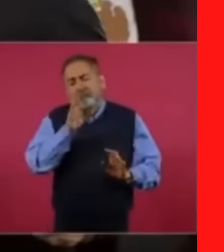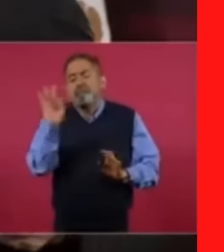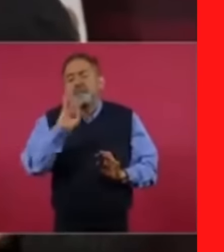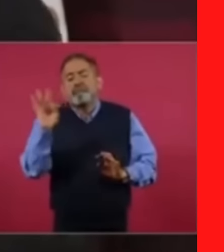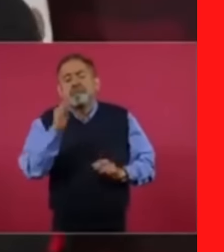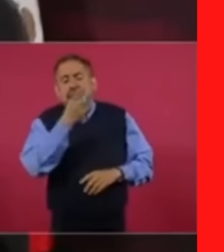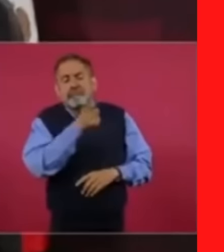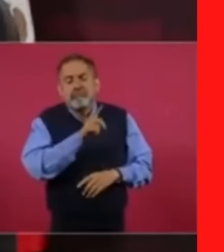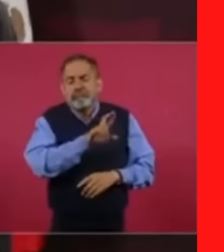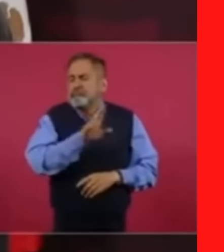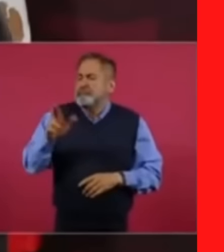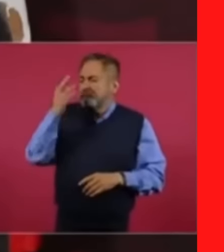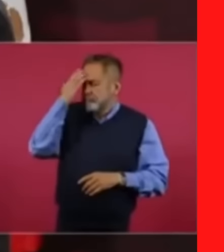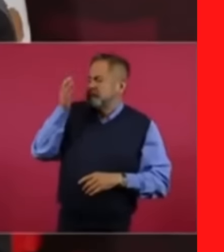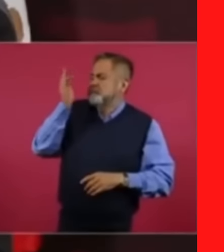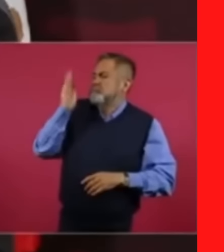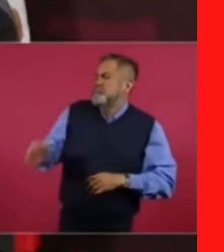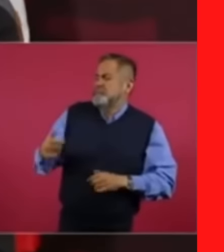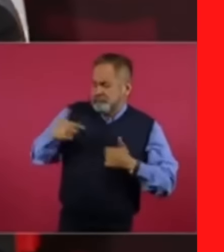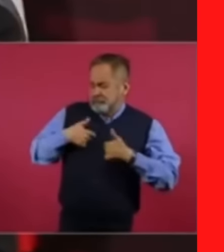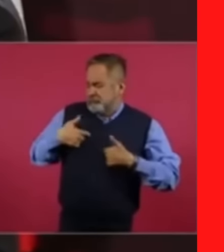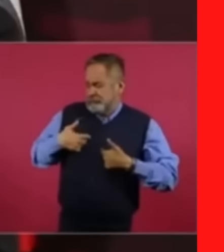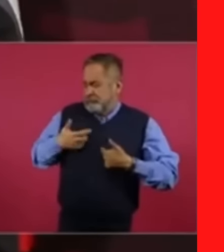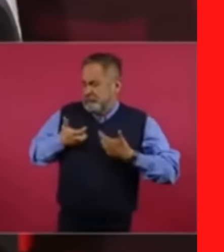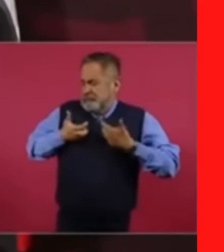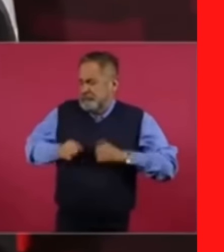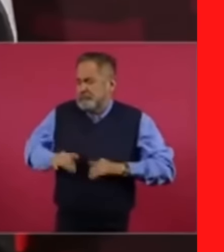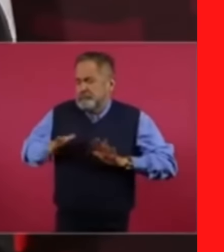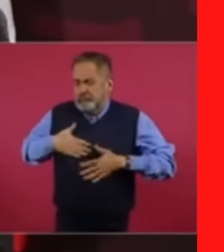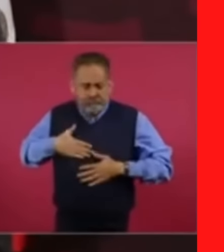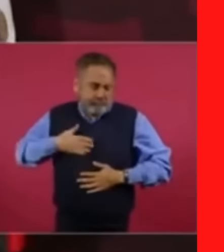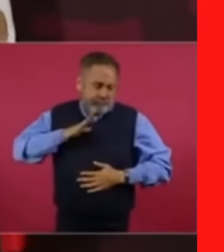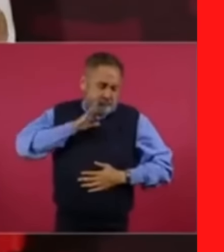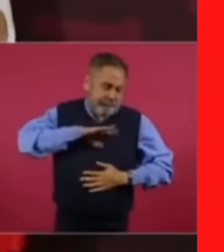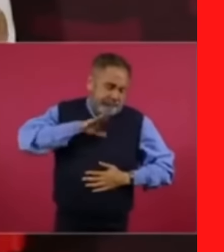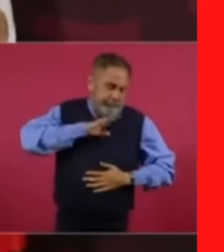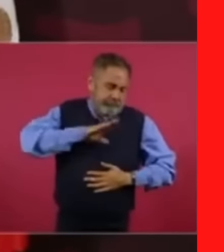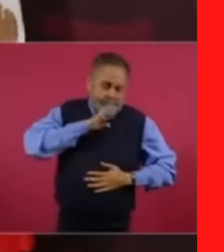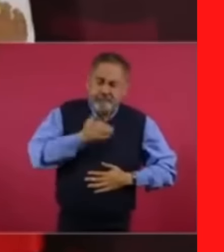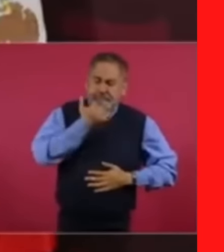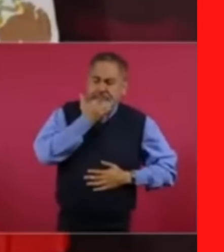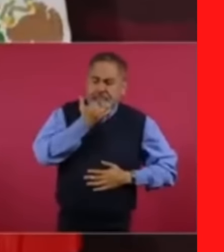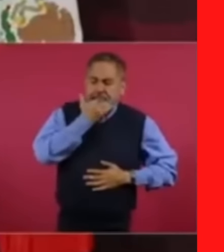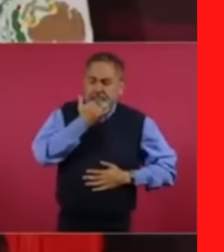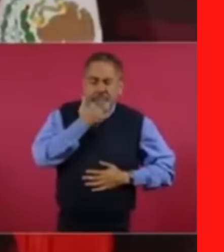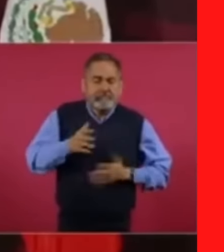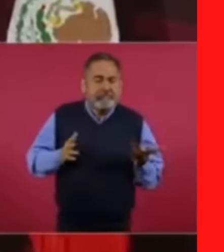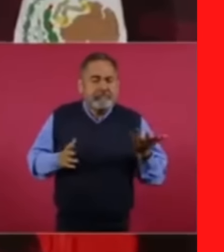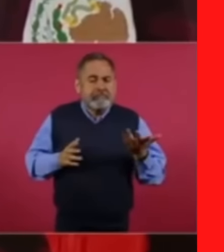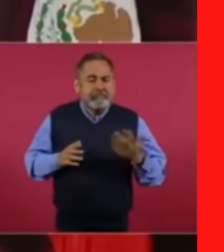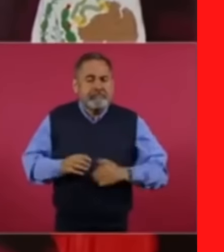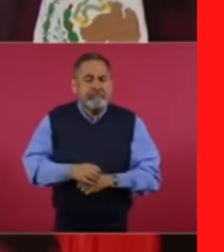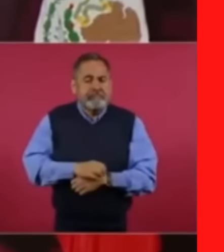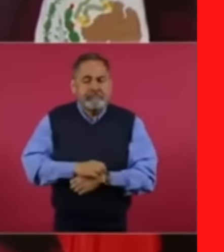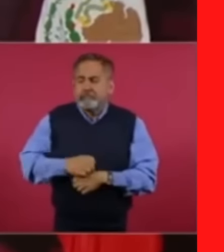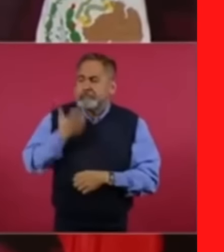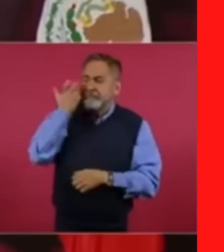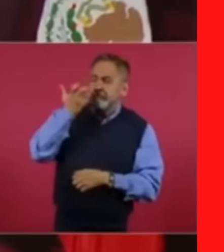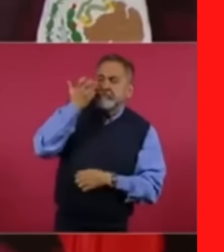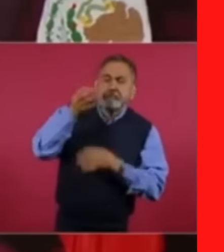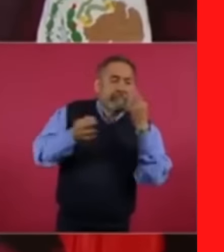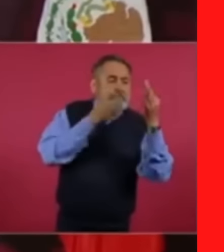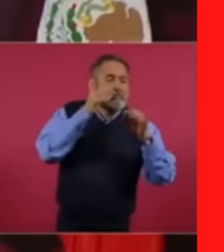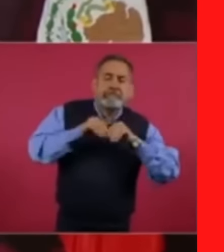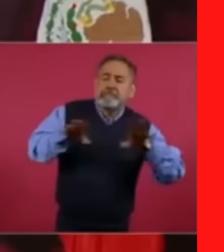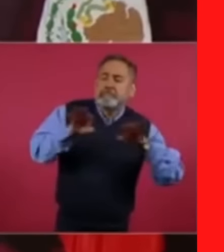que actuaba yo de manera tendenciosa,